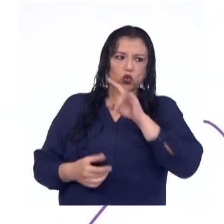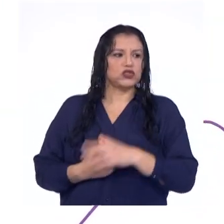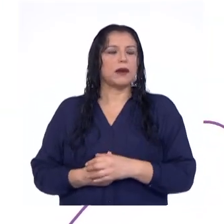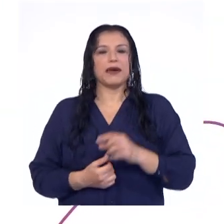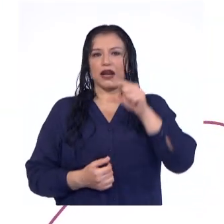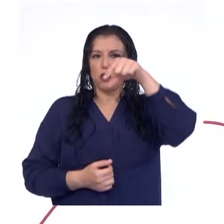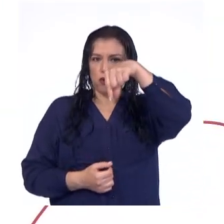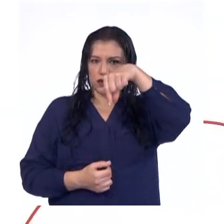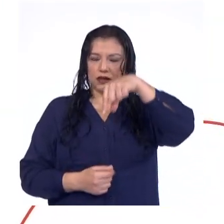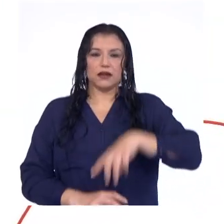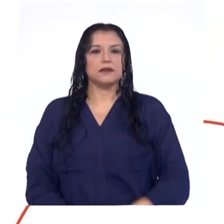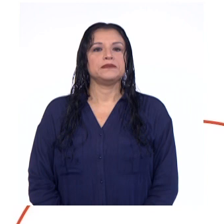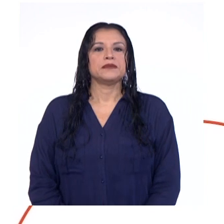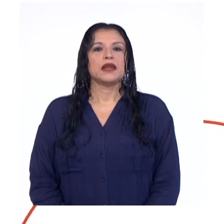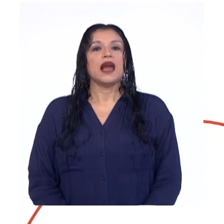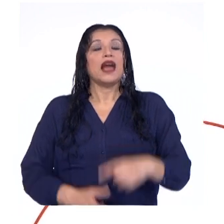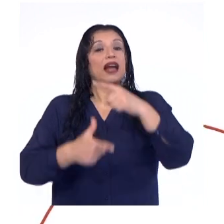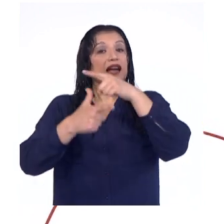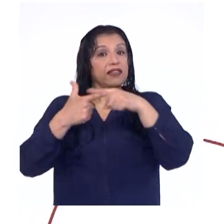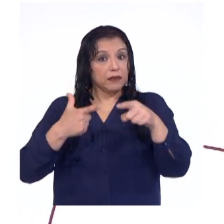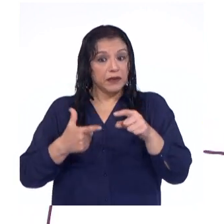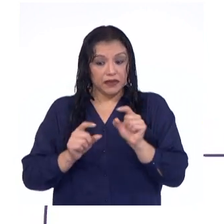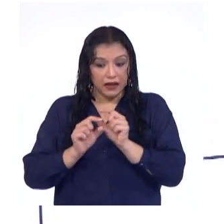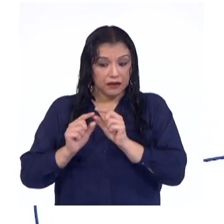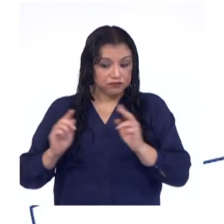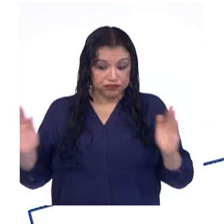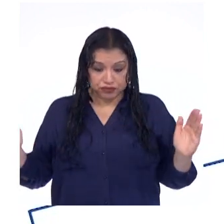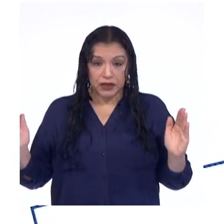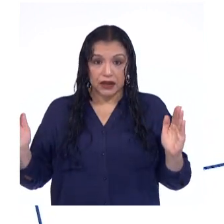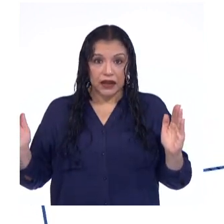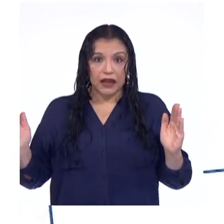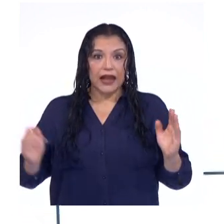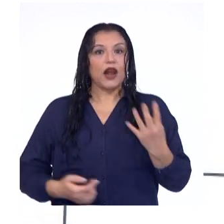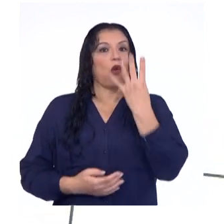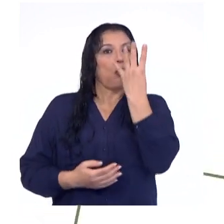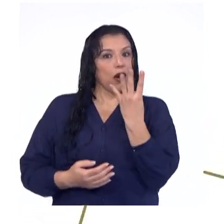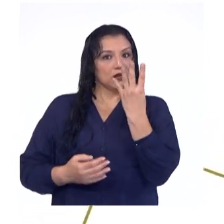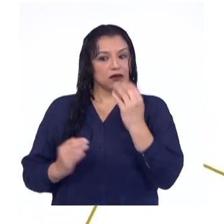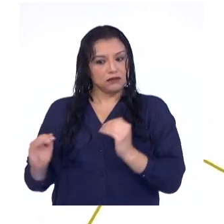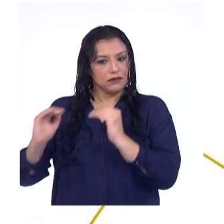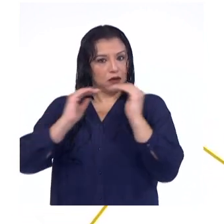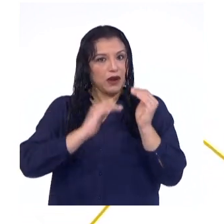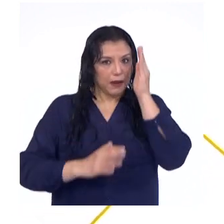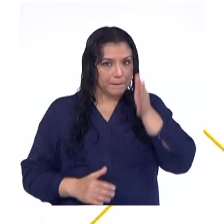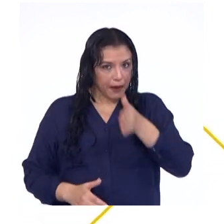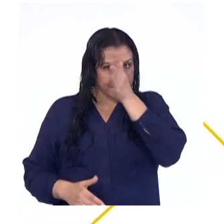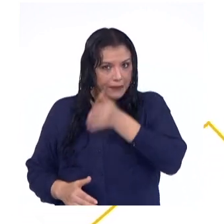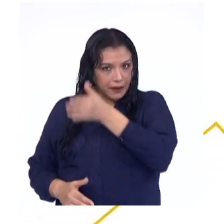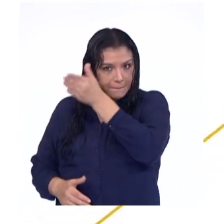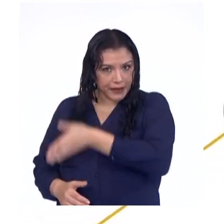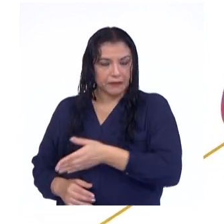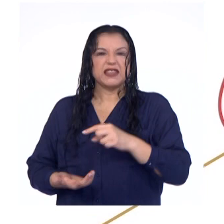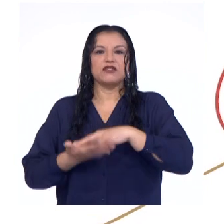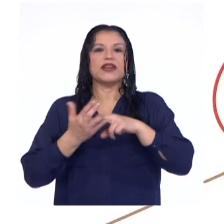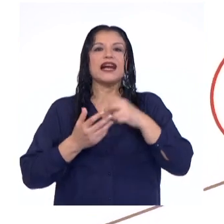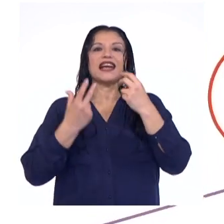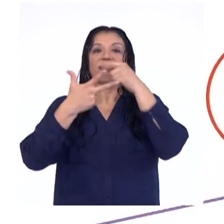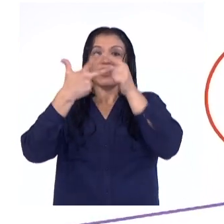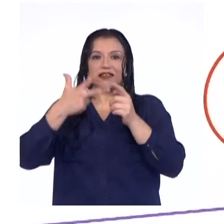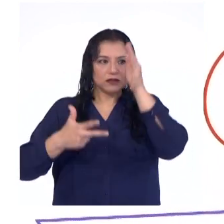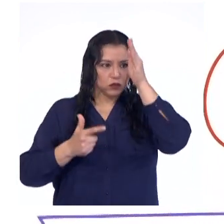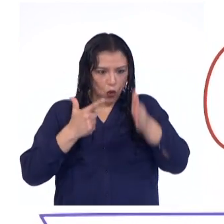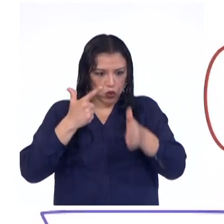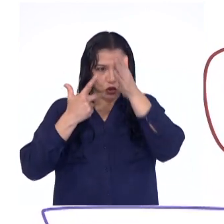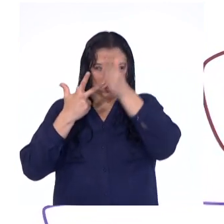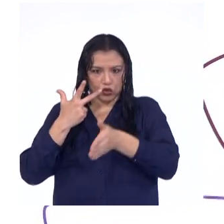establecer el cuartil que divide la distribución de datos en cuatro partes iguales. Esto implica hacer tres divisiones o